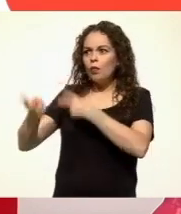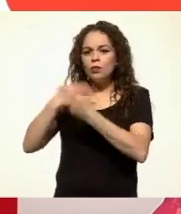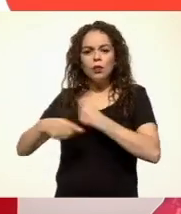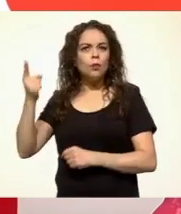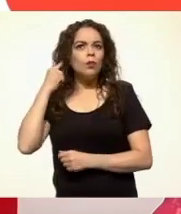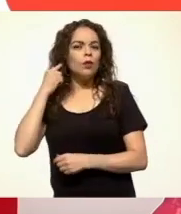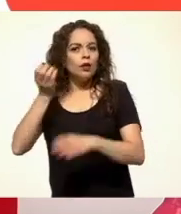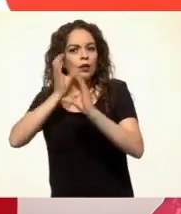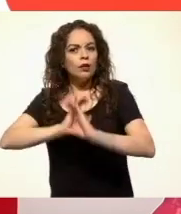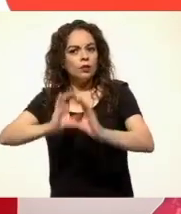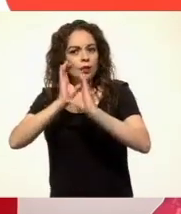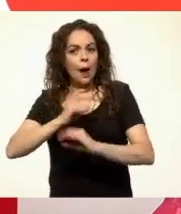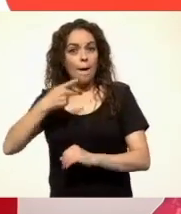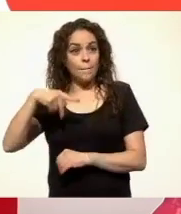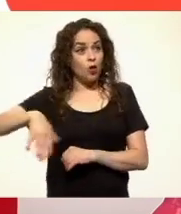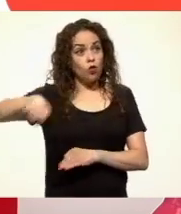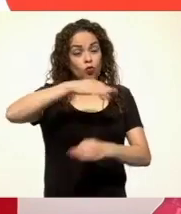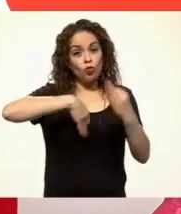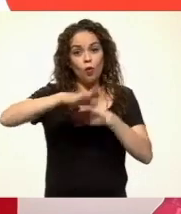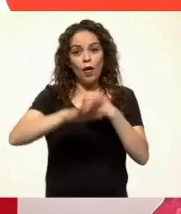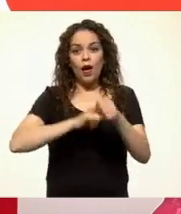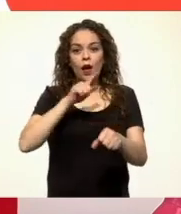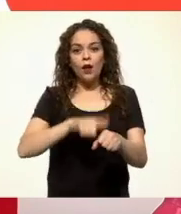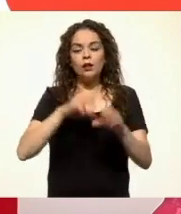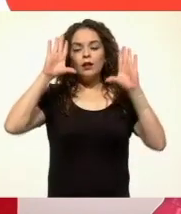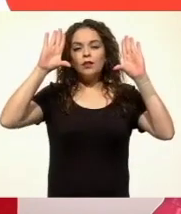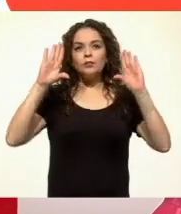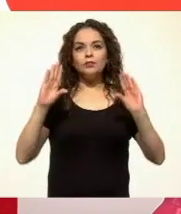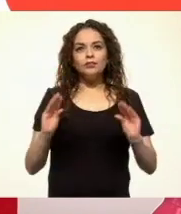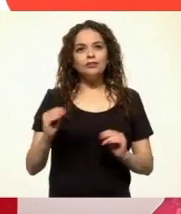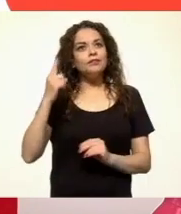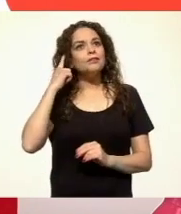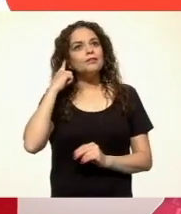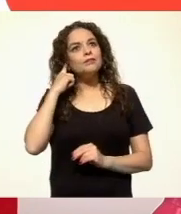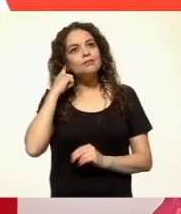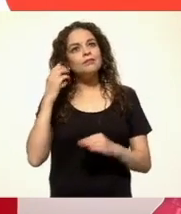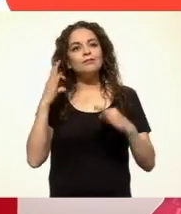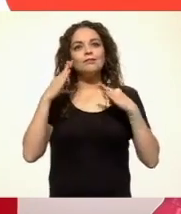oírlo, todos los animales se quedaban en silencio y escuchaban.